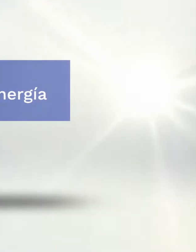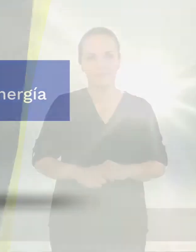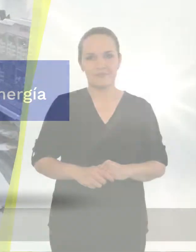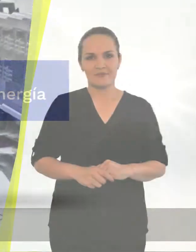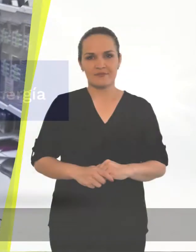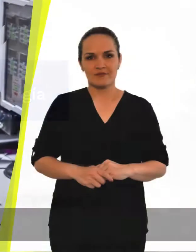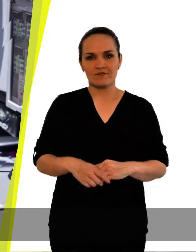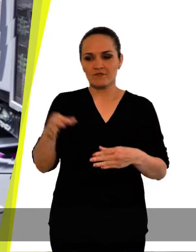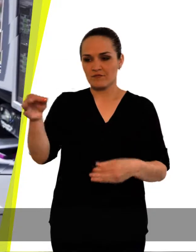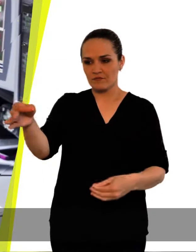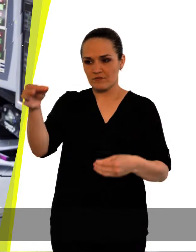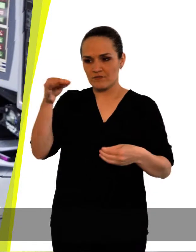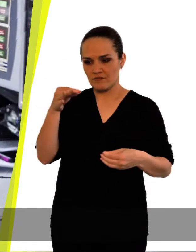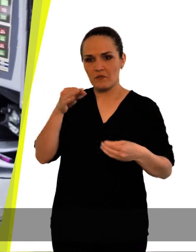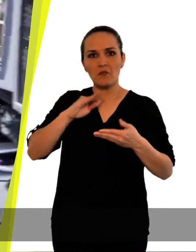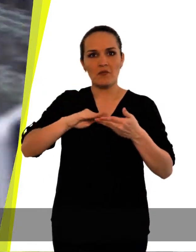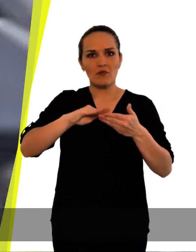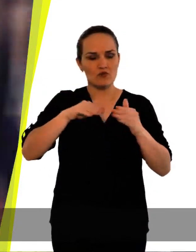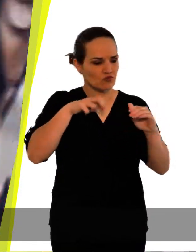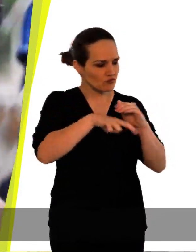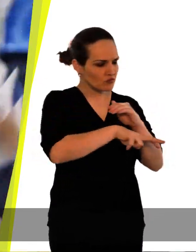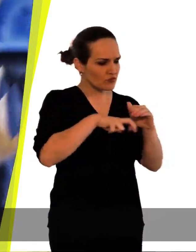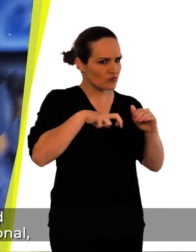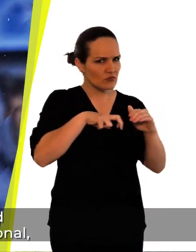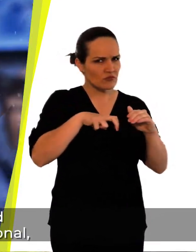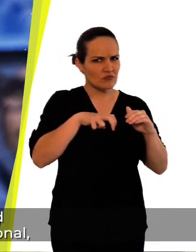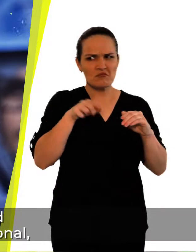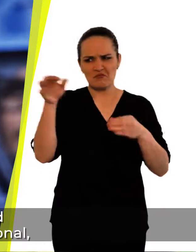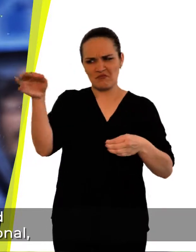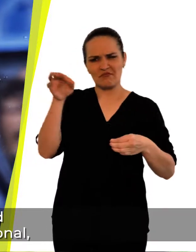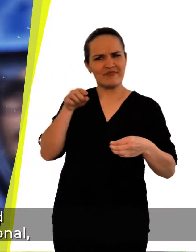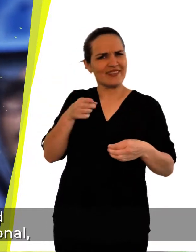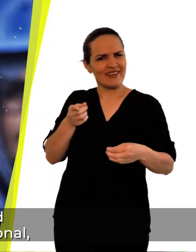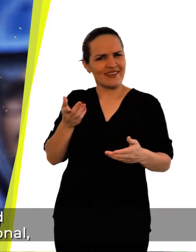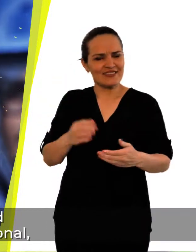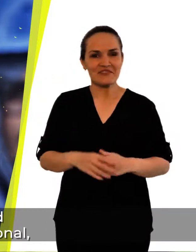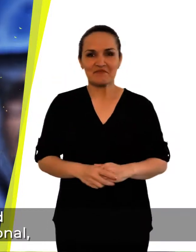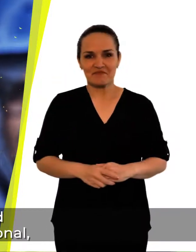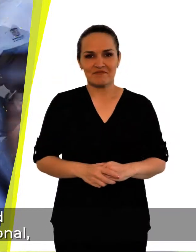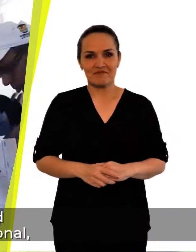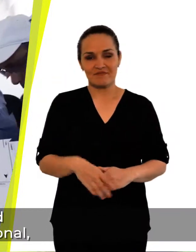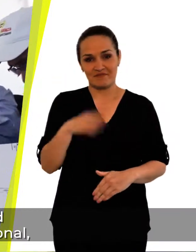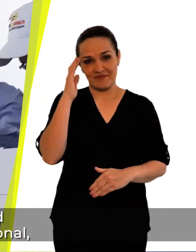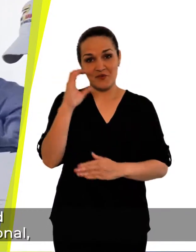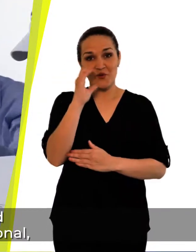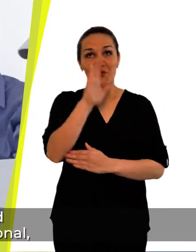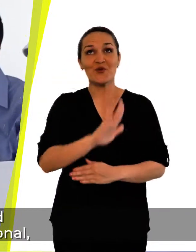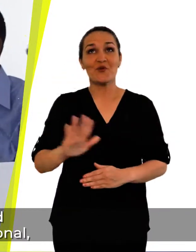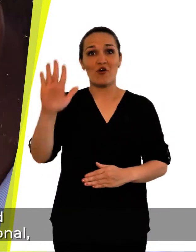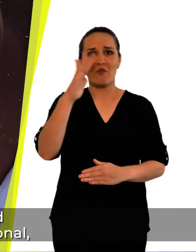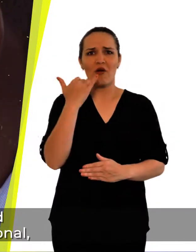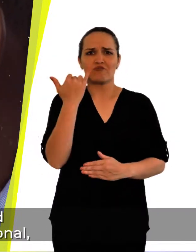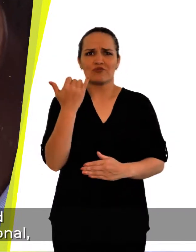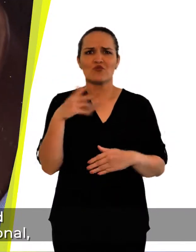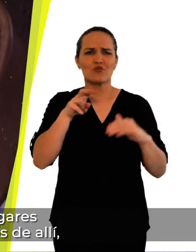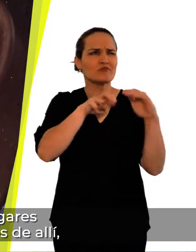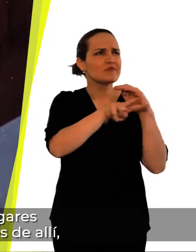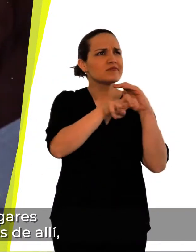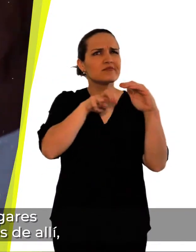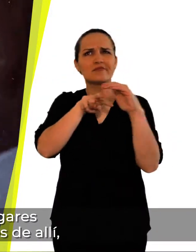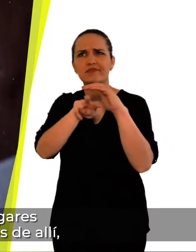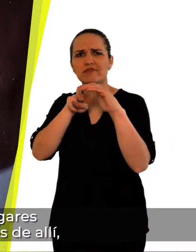¿Qué es el título minero? La minería es una actividad esencial de la economía nacional,